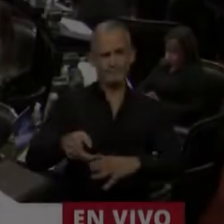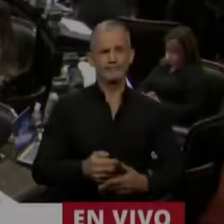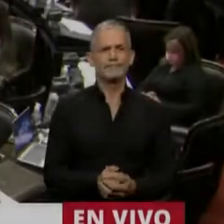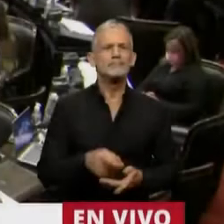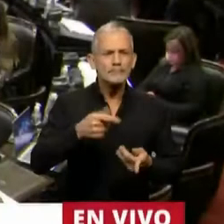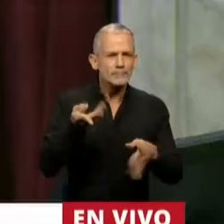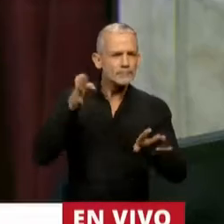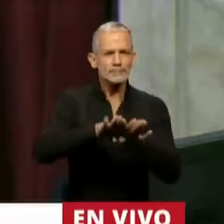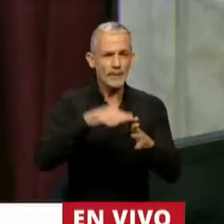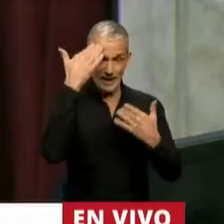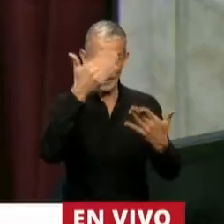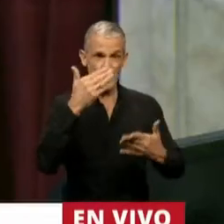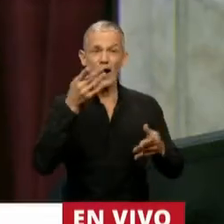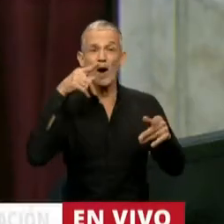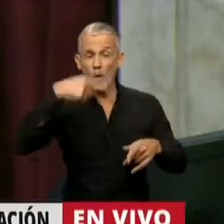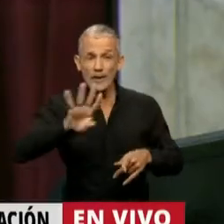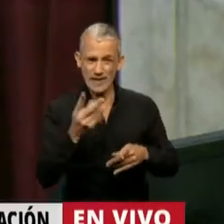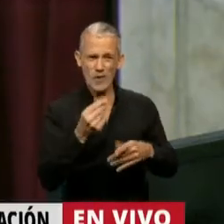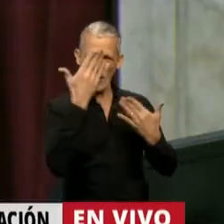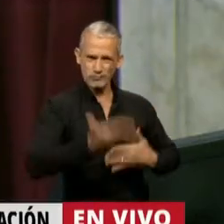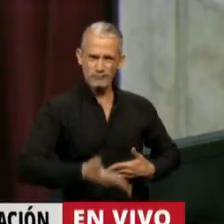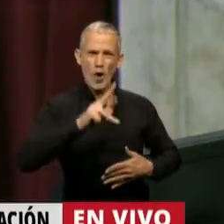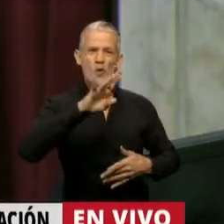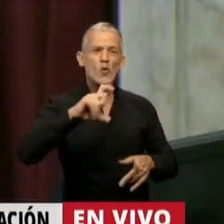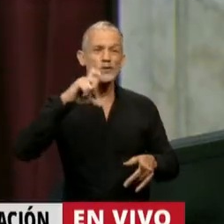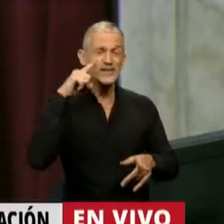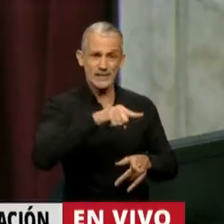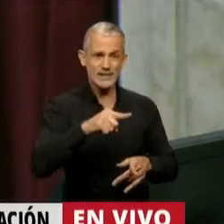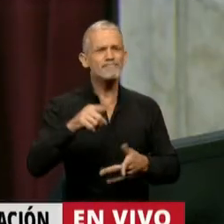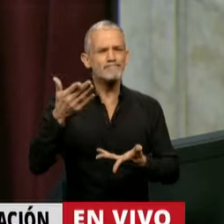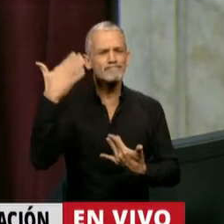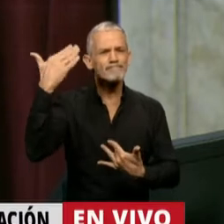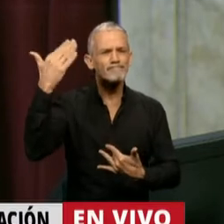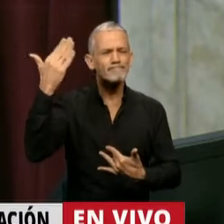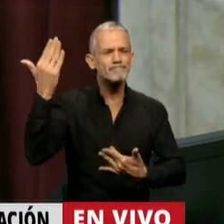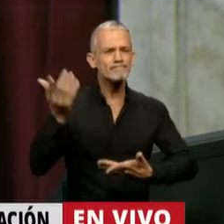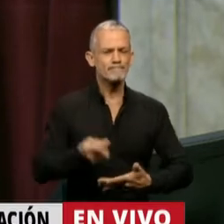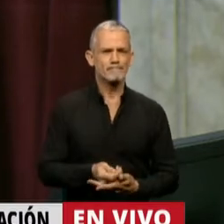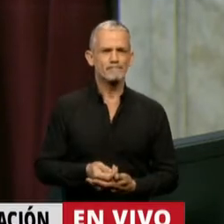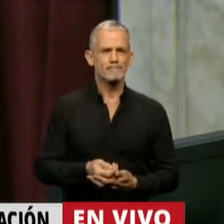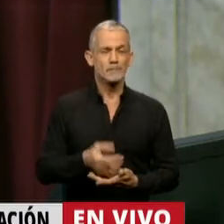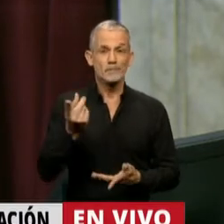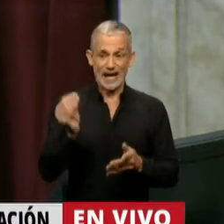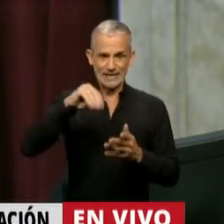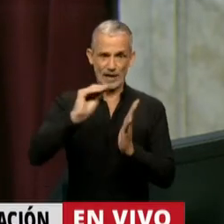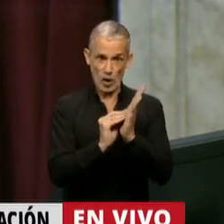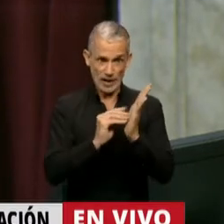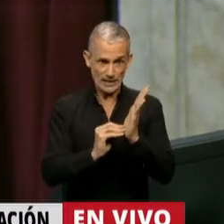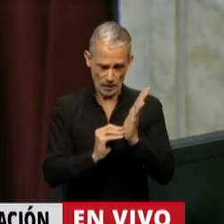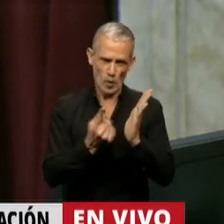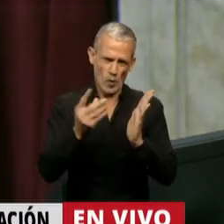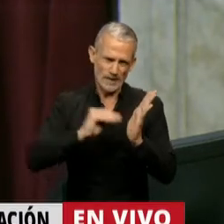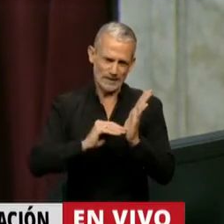Para cerrar los homenajes a José Ignacio Rucci, tiene la palabra... ¿Se agregó un diputado?